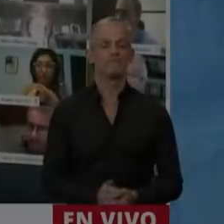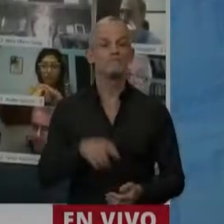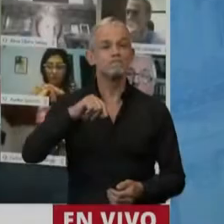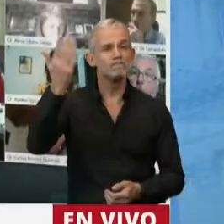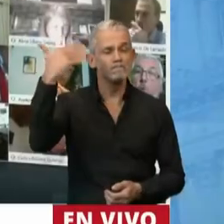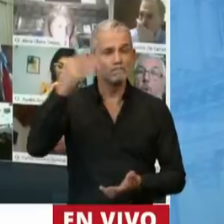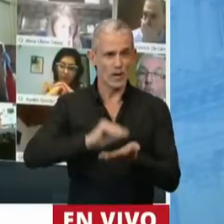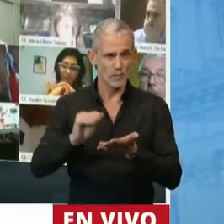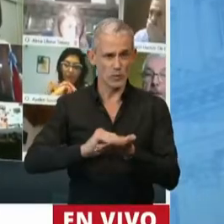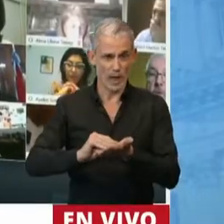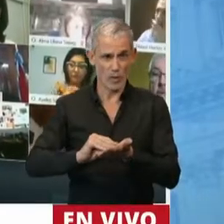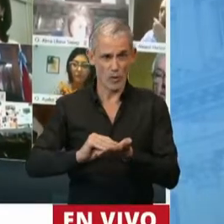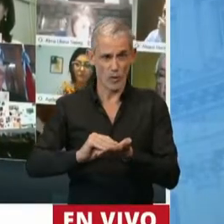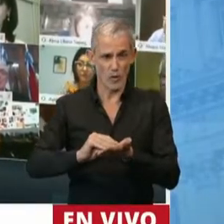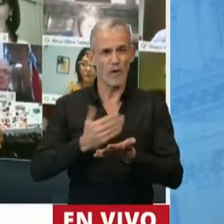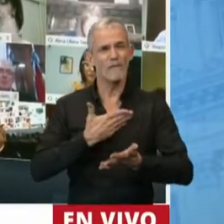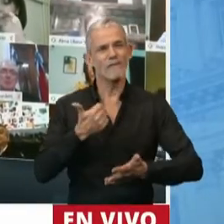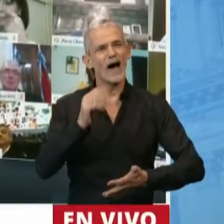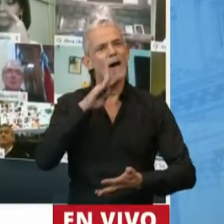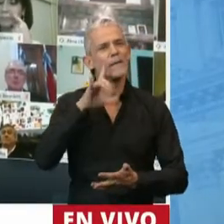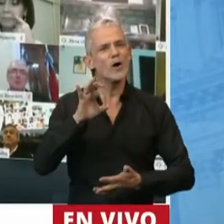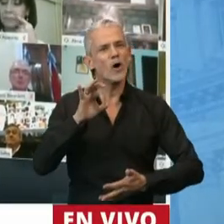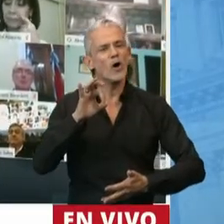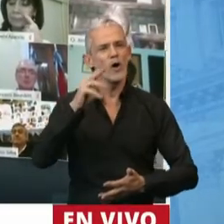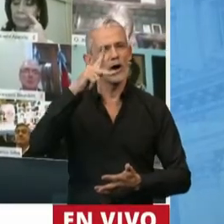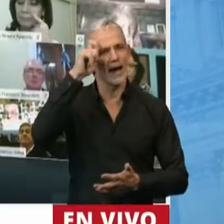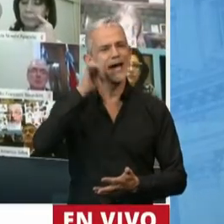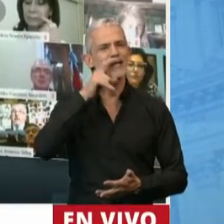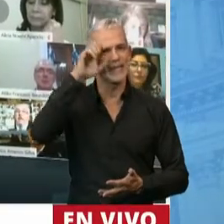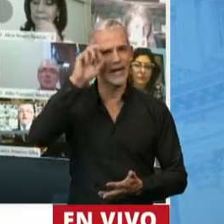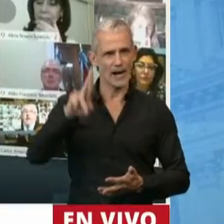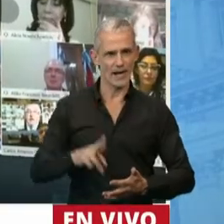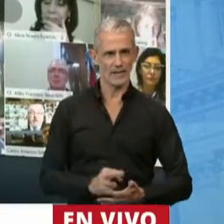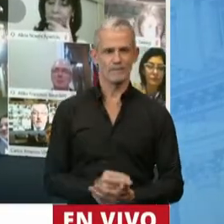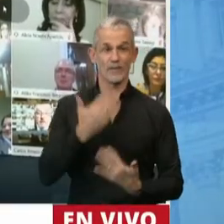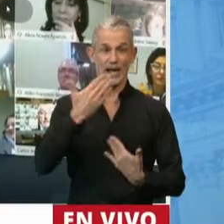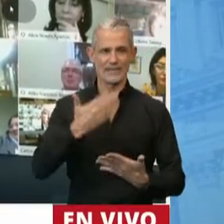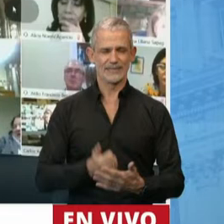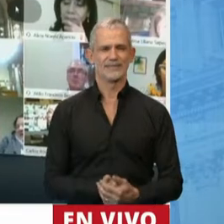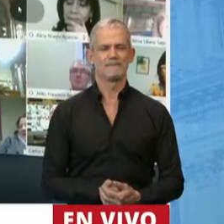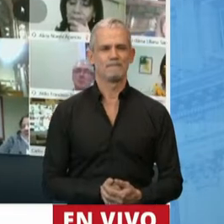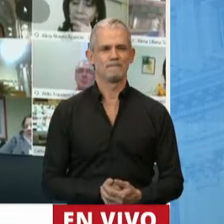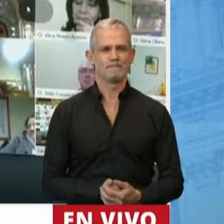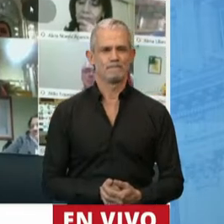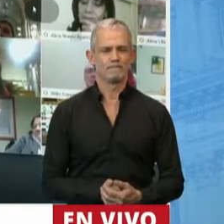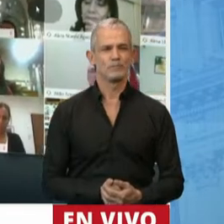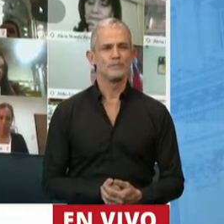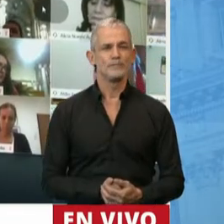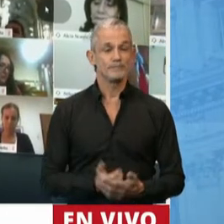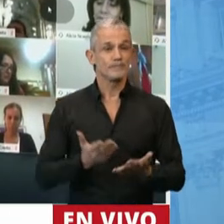Tiene la palabra el diputado Fabio Ketláquez. Gracias, señora Presidenta.